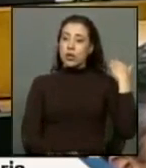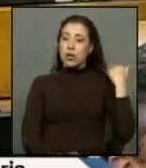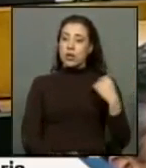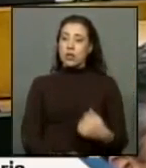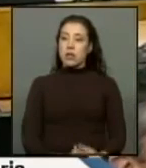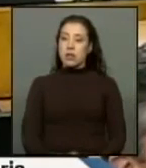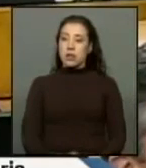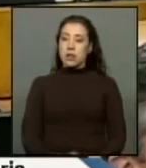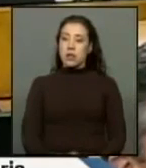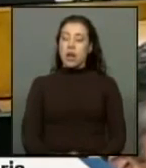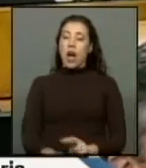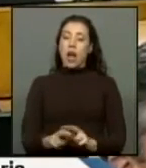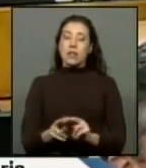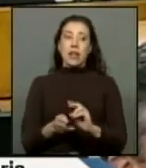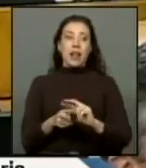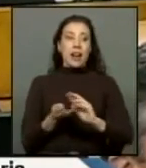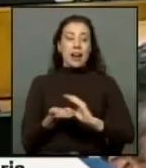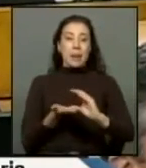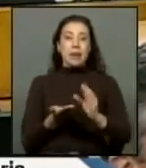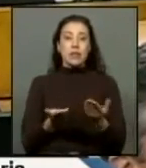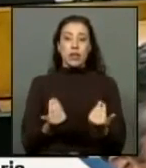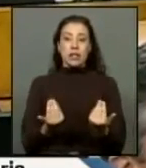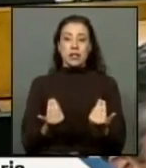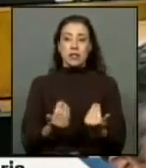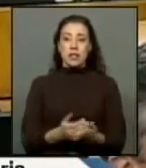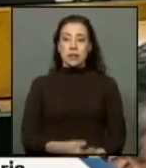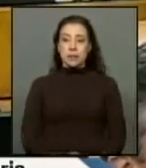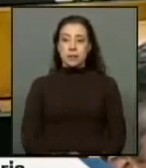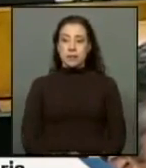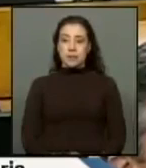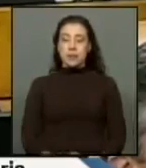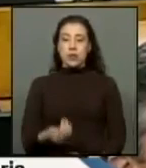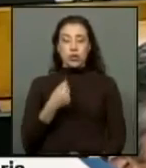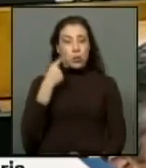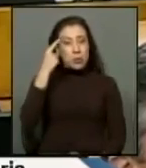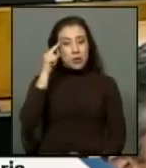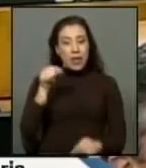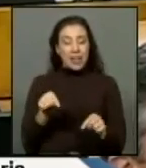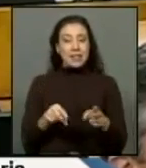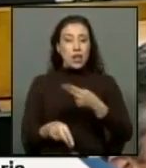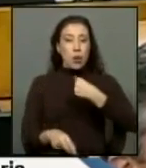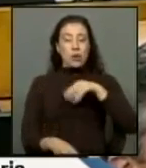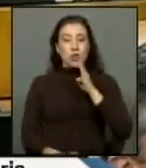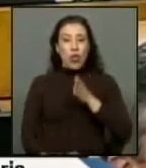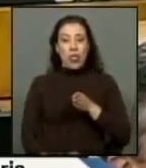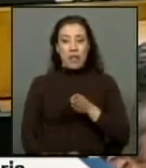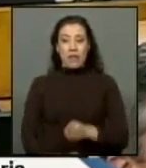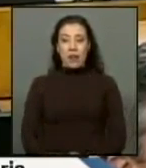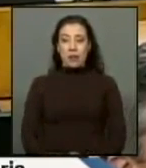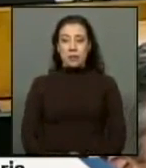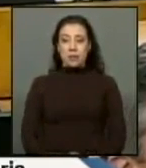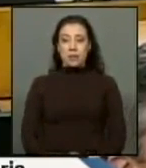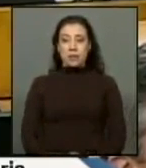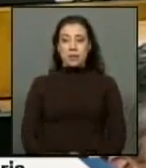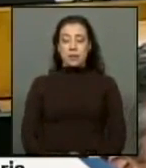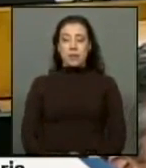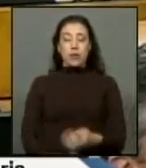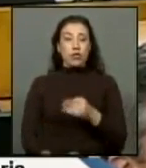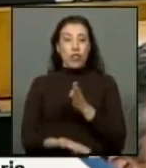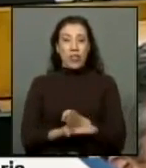las reparaciones necesarias yo creo que ese es nuestro deber nuestro deber